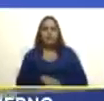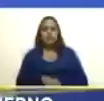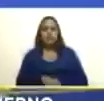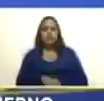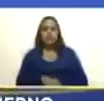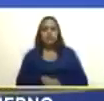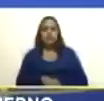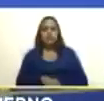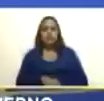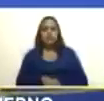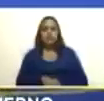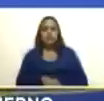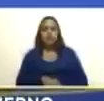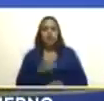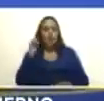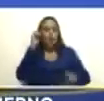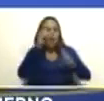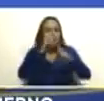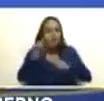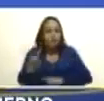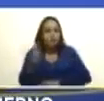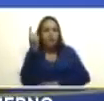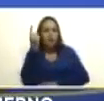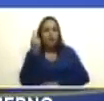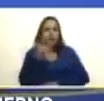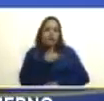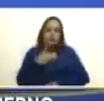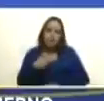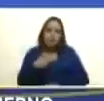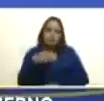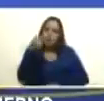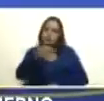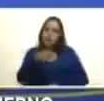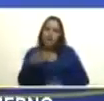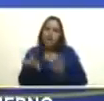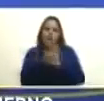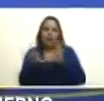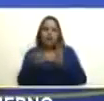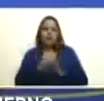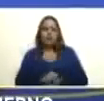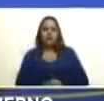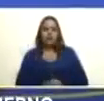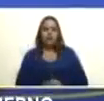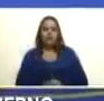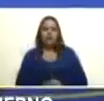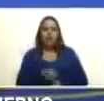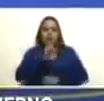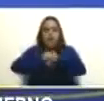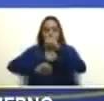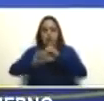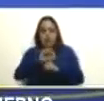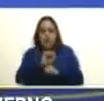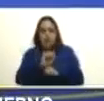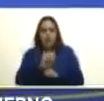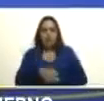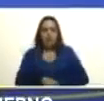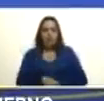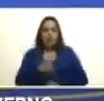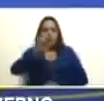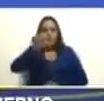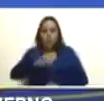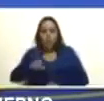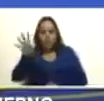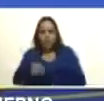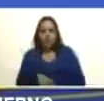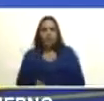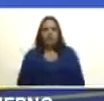uno de los objetivos principales de la ley orgánica para la defensa de la Guayana